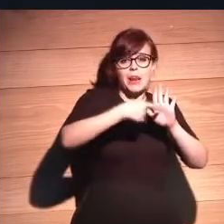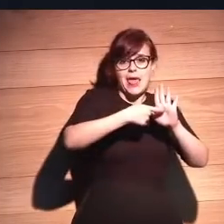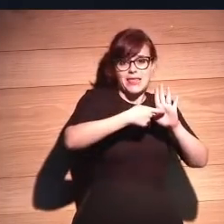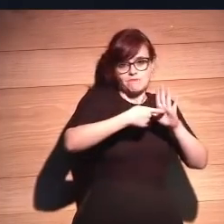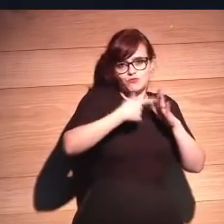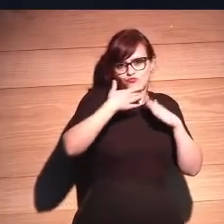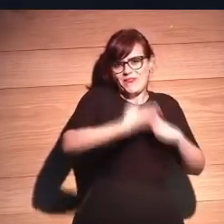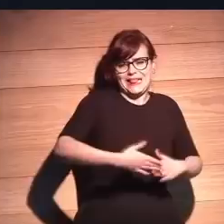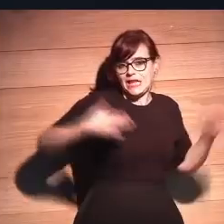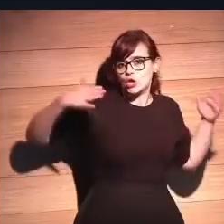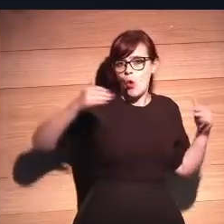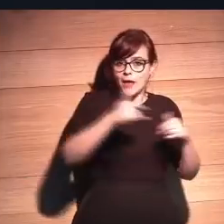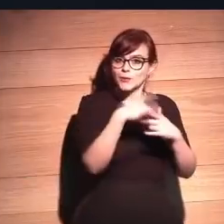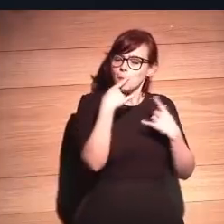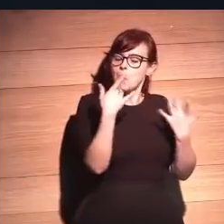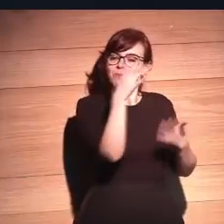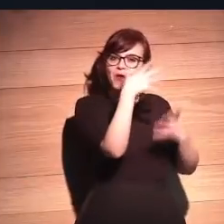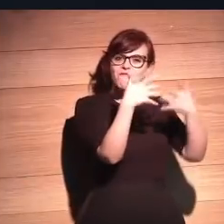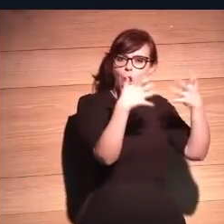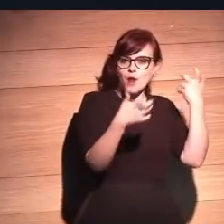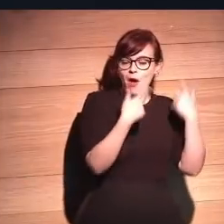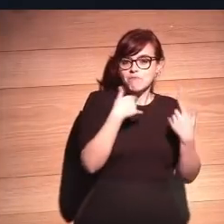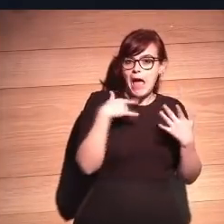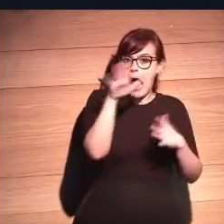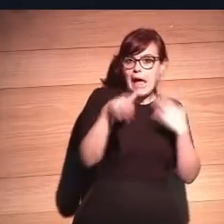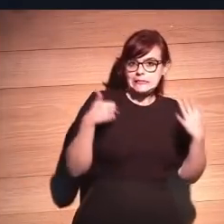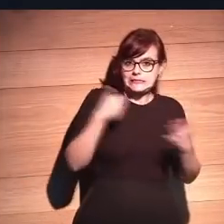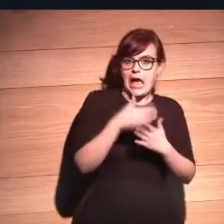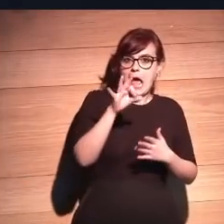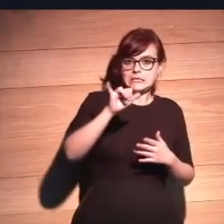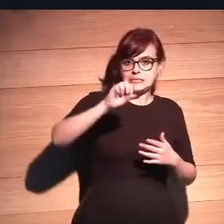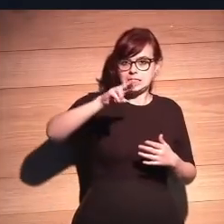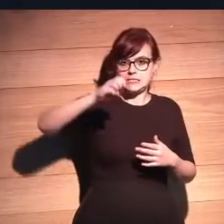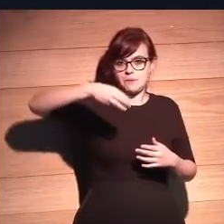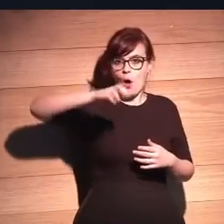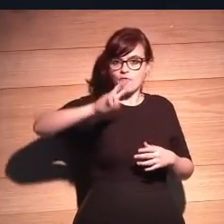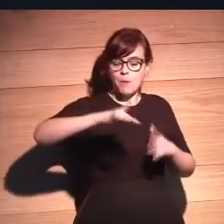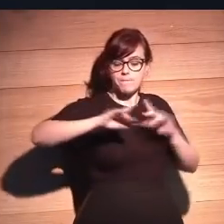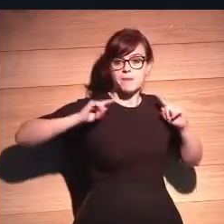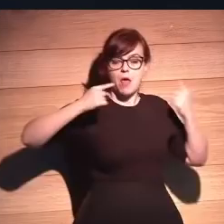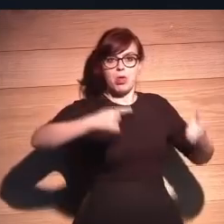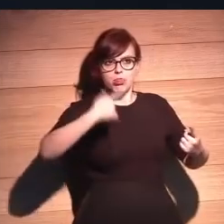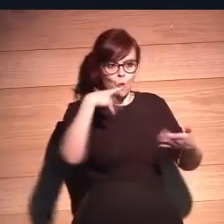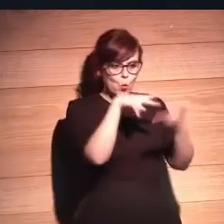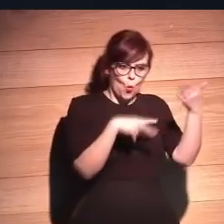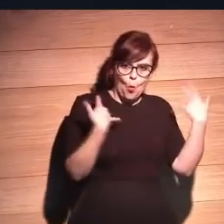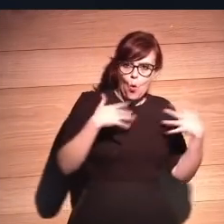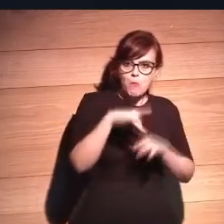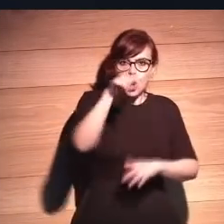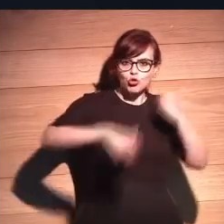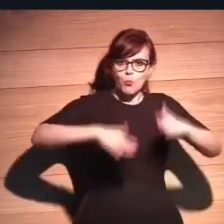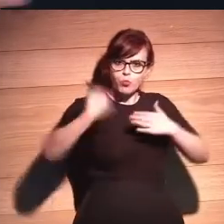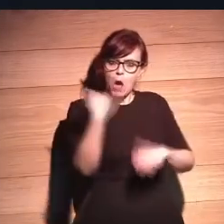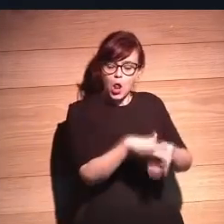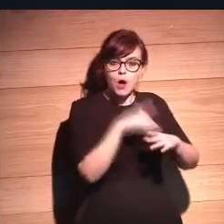punto insuficientes. Son muy atractivas porque nadie las había formulado y te hacen meterte en el cuerpo. Ostras, los robots qué malos que son.